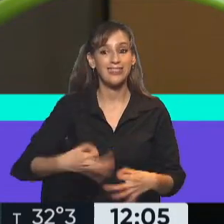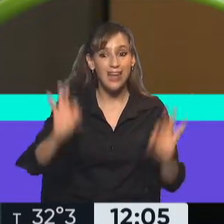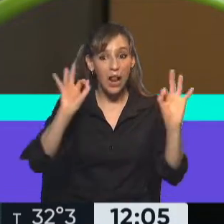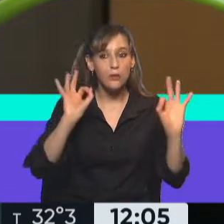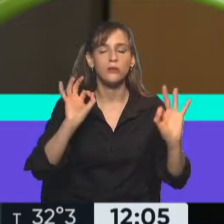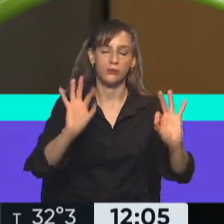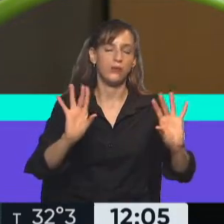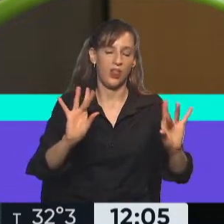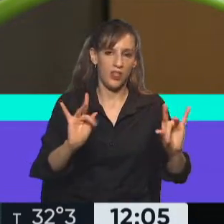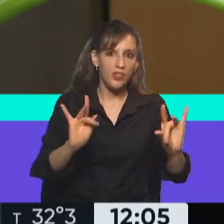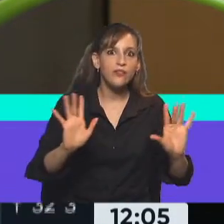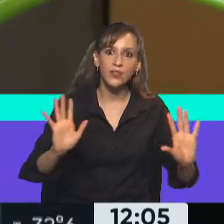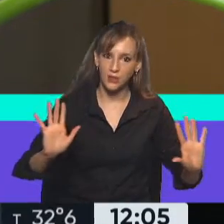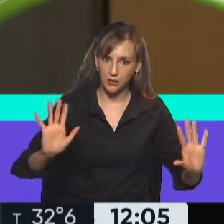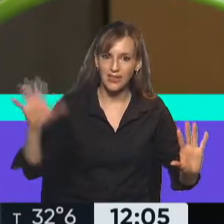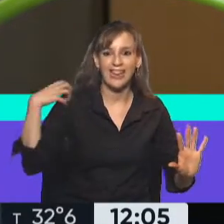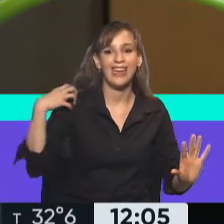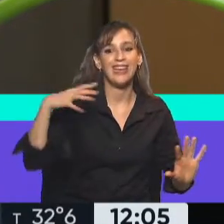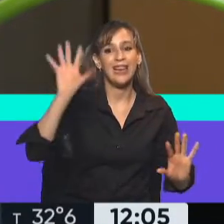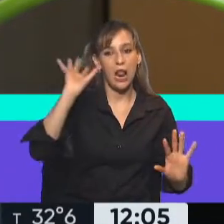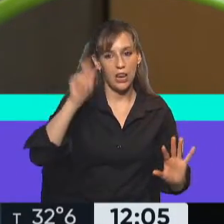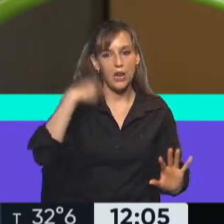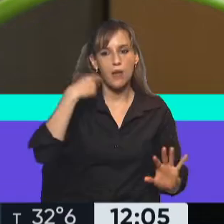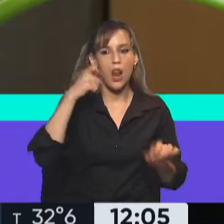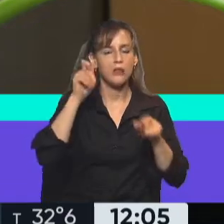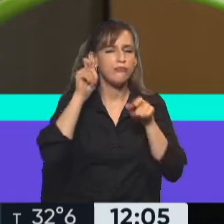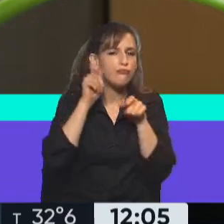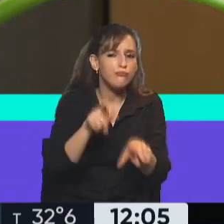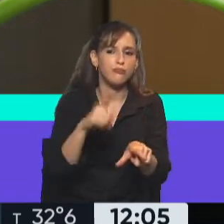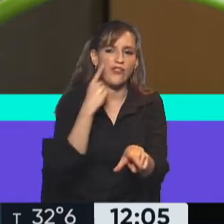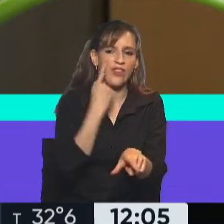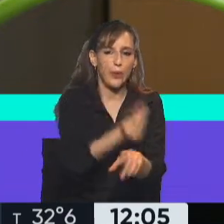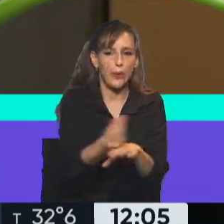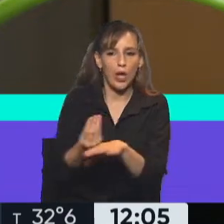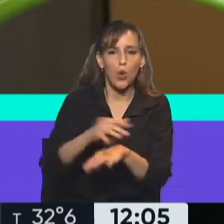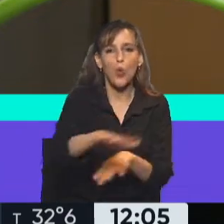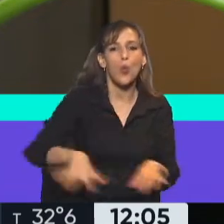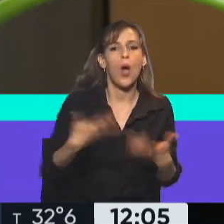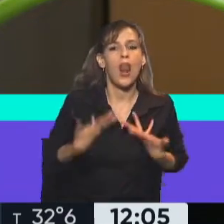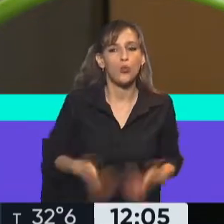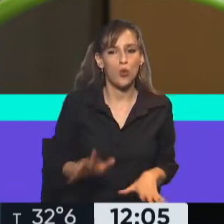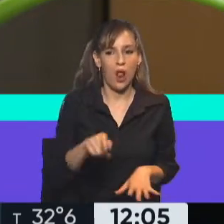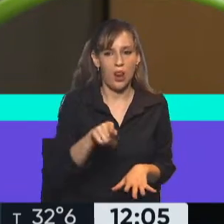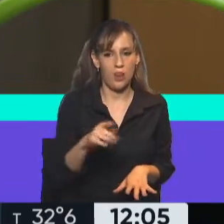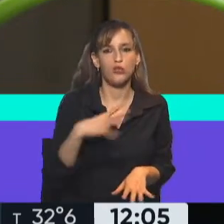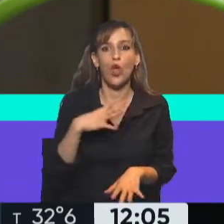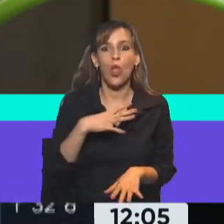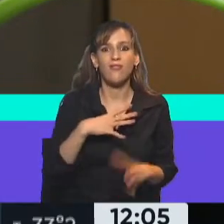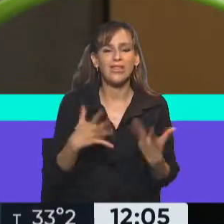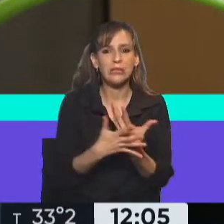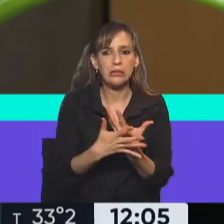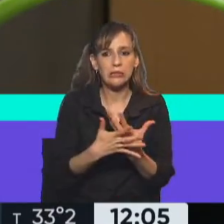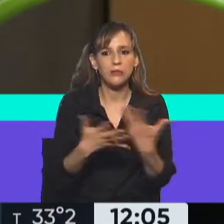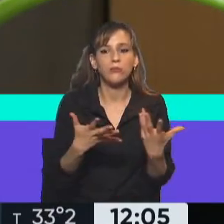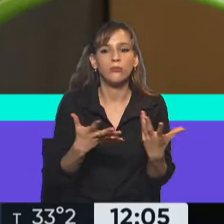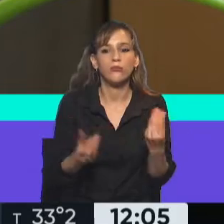difícil, no es fácil. En general, los animales de la fauna silvestre, cuando están todavía un poco afectados, su instinto va a ser seguir